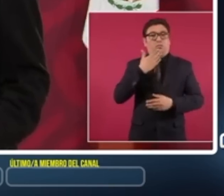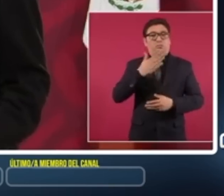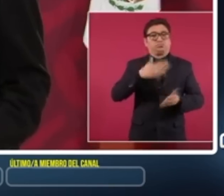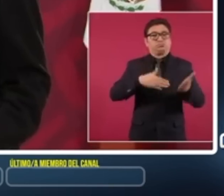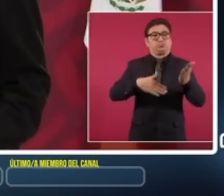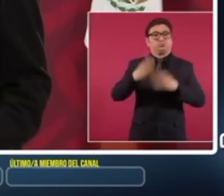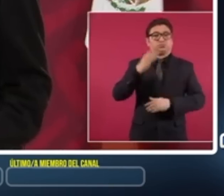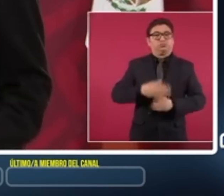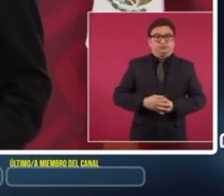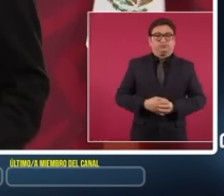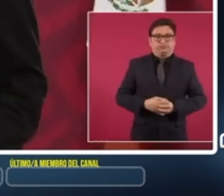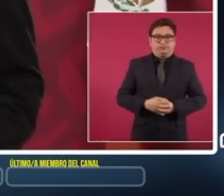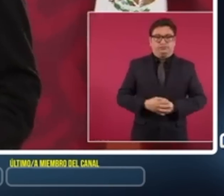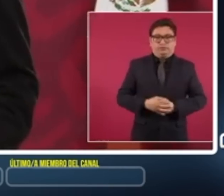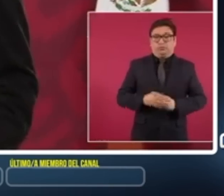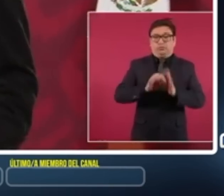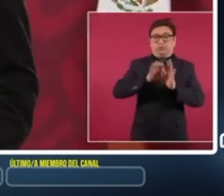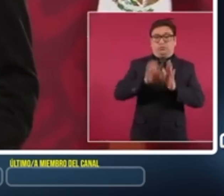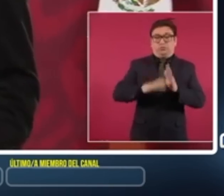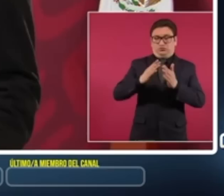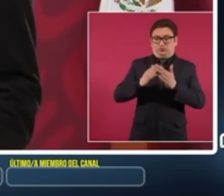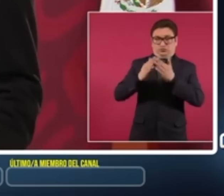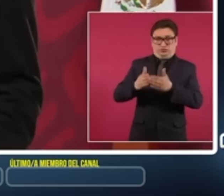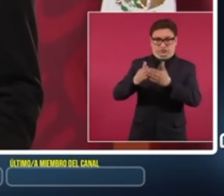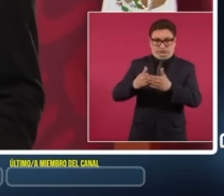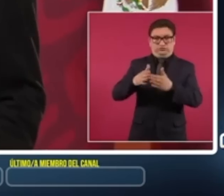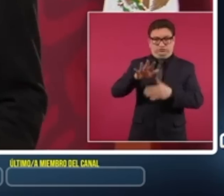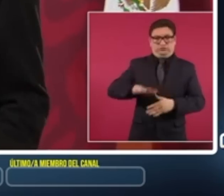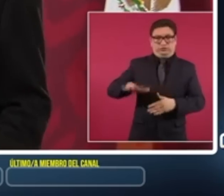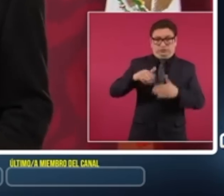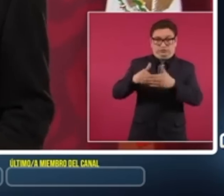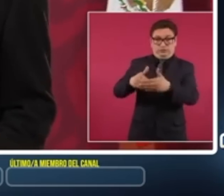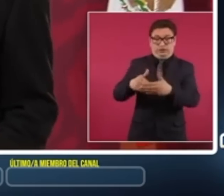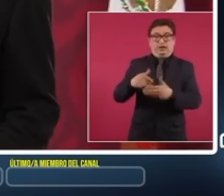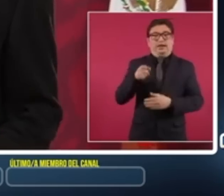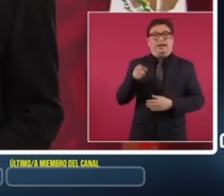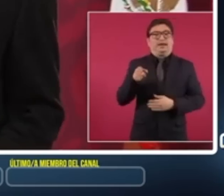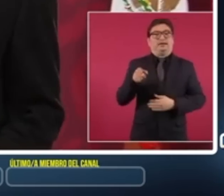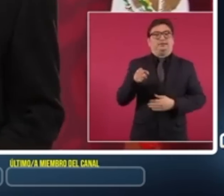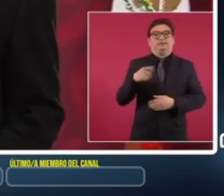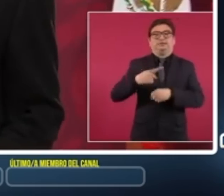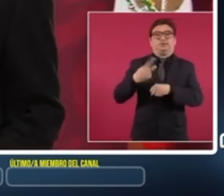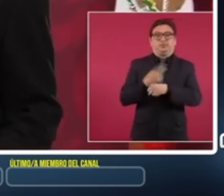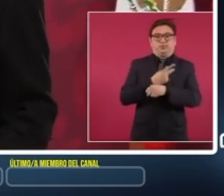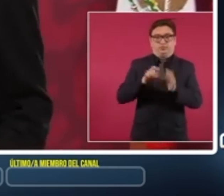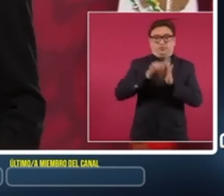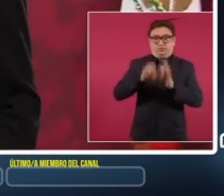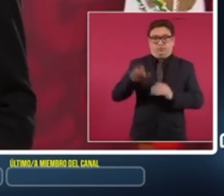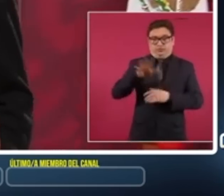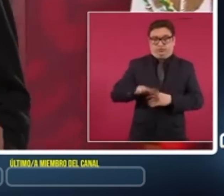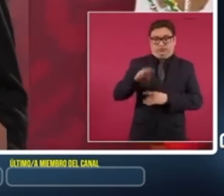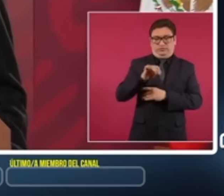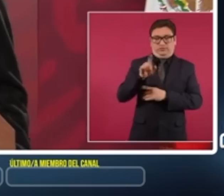El caso de los puertos en especial, lo que sucedía en Manzanillo